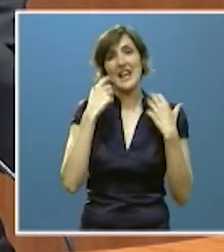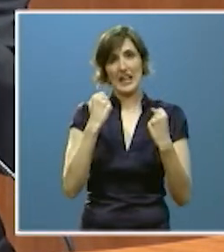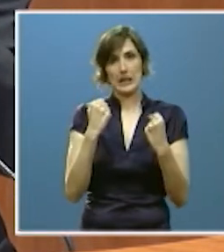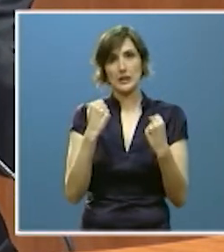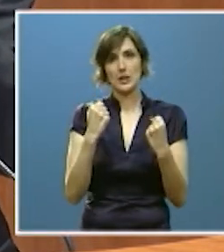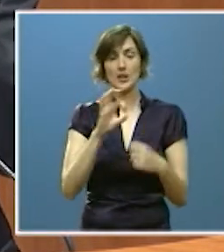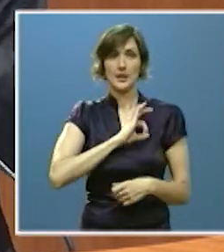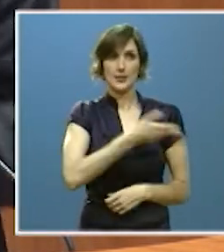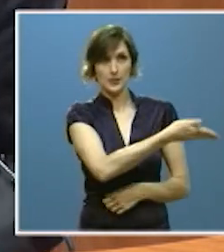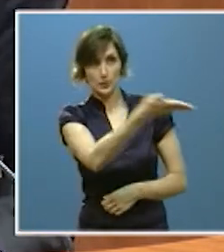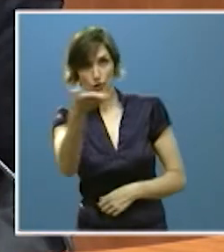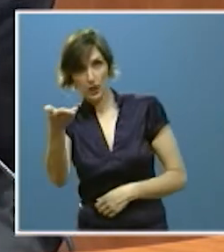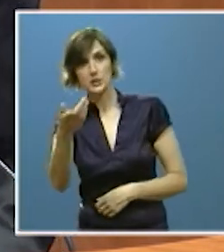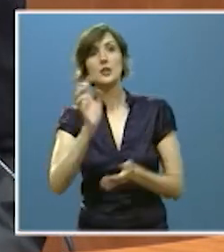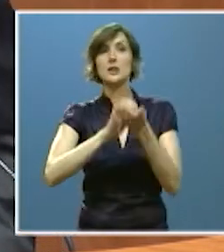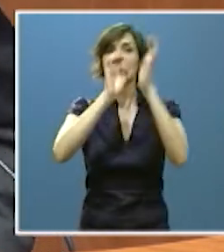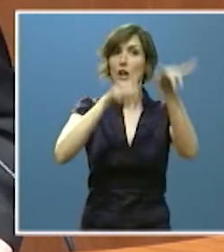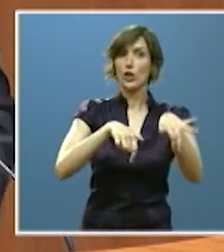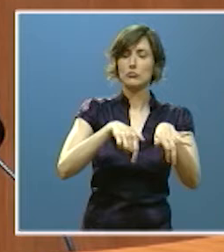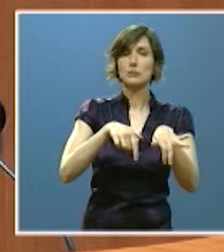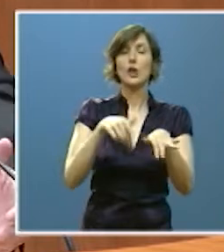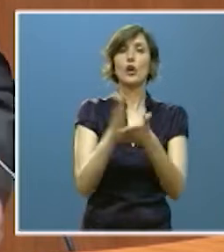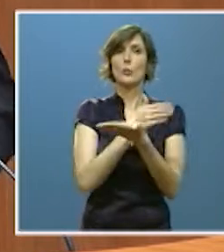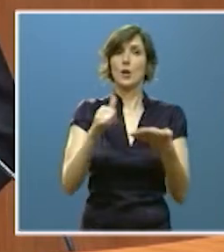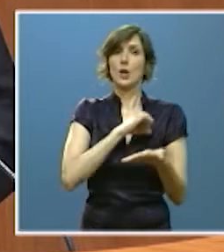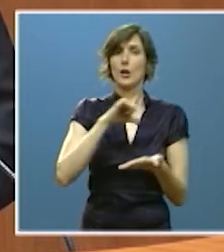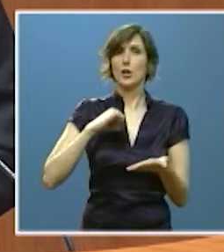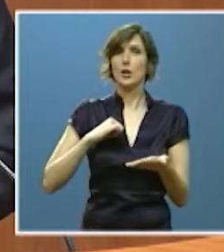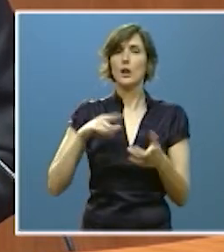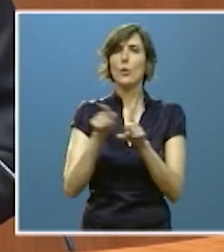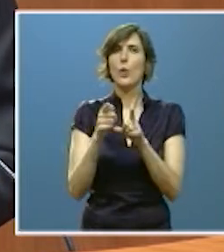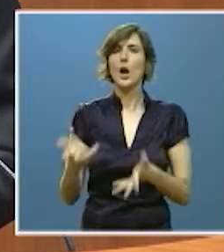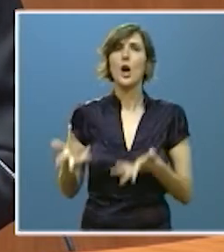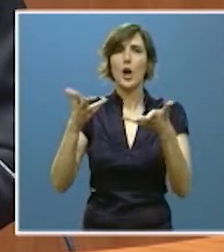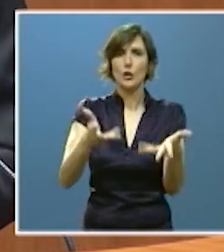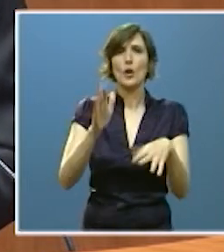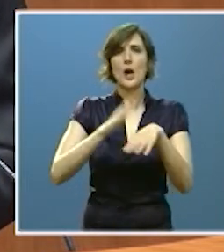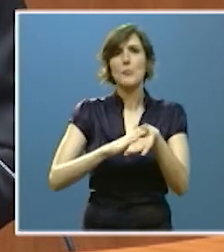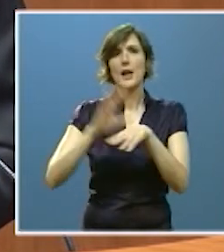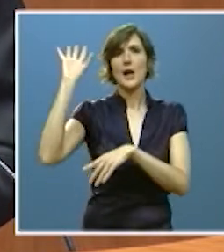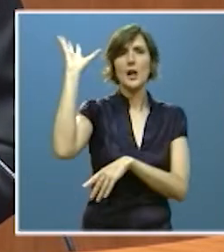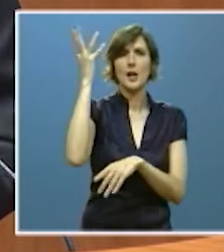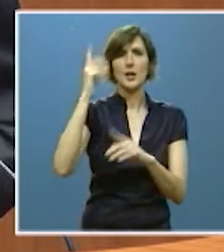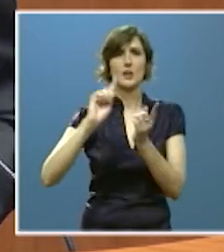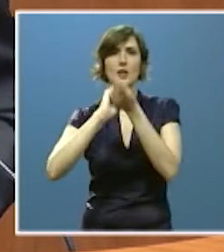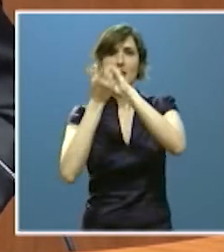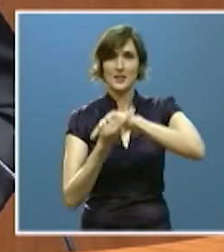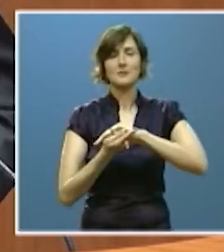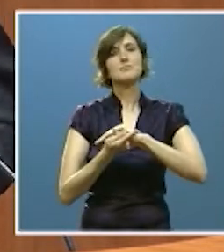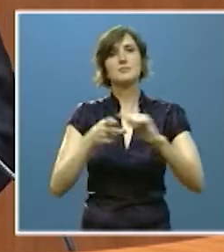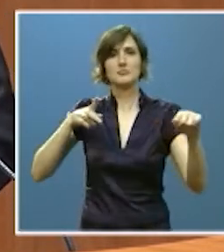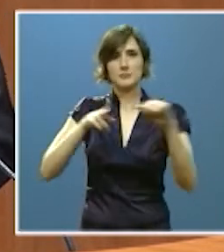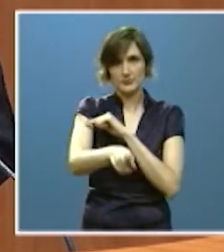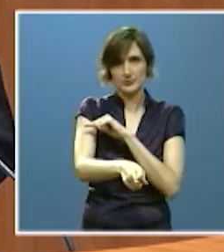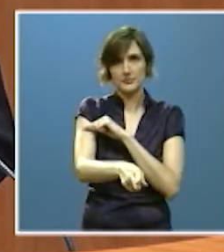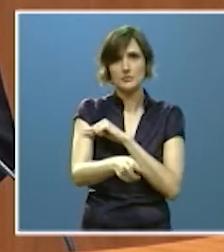Señorías, Castilla y León es una de las comunidades que más contribuye a la lucha contra el cambio climático. Pensemos que somos